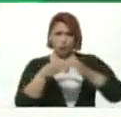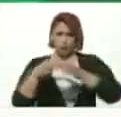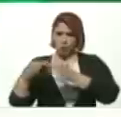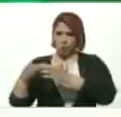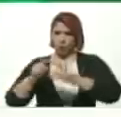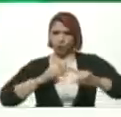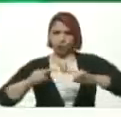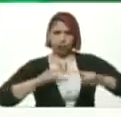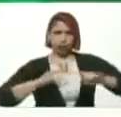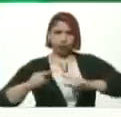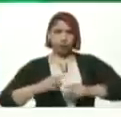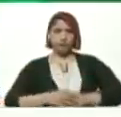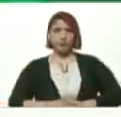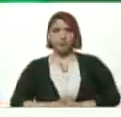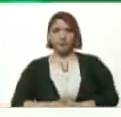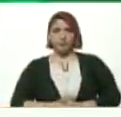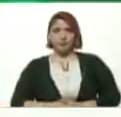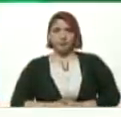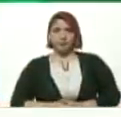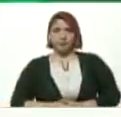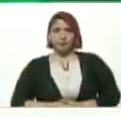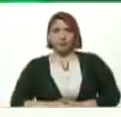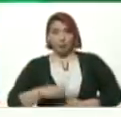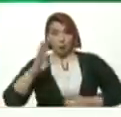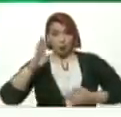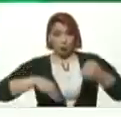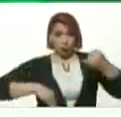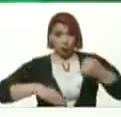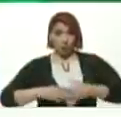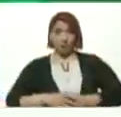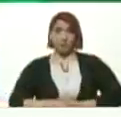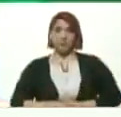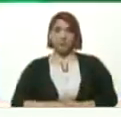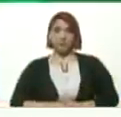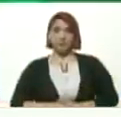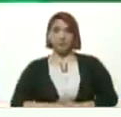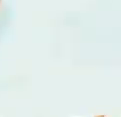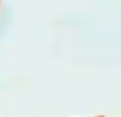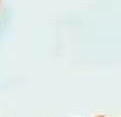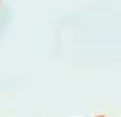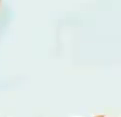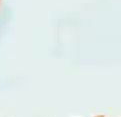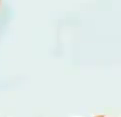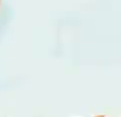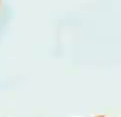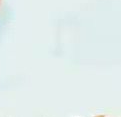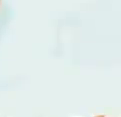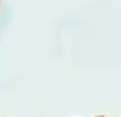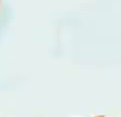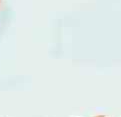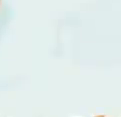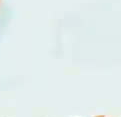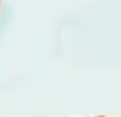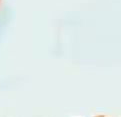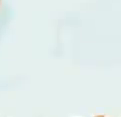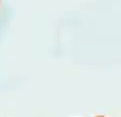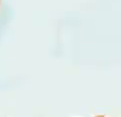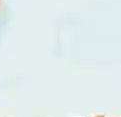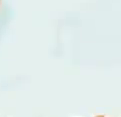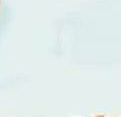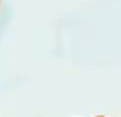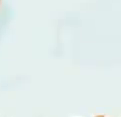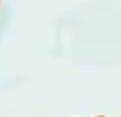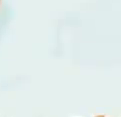Y la acción Y por último Décimo vértice Desarrollo